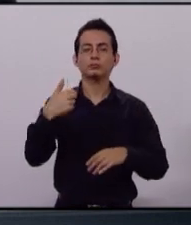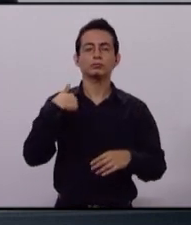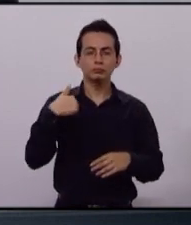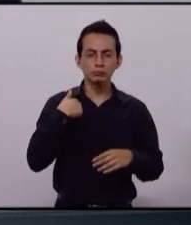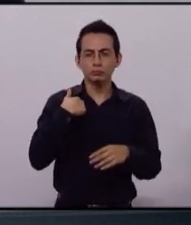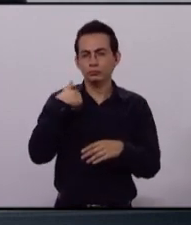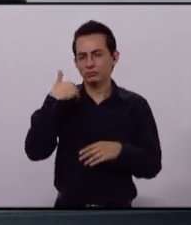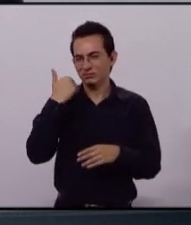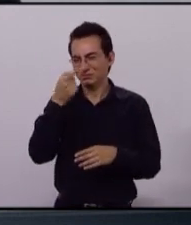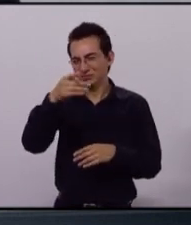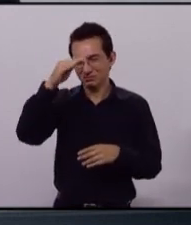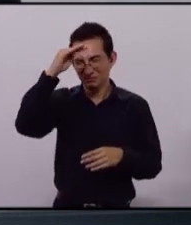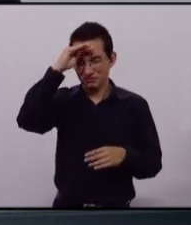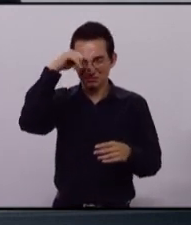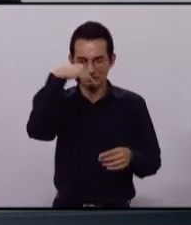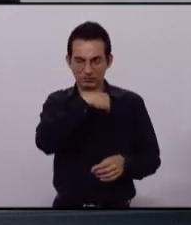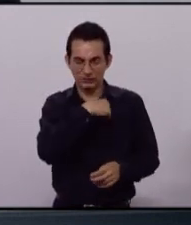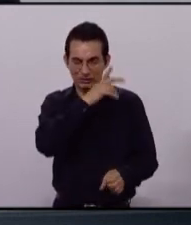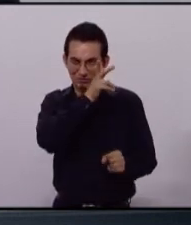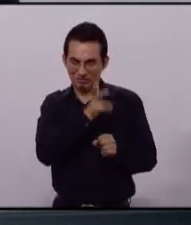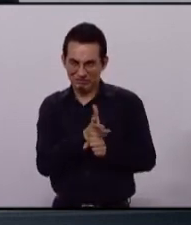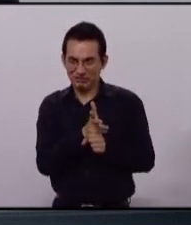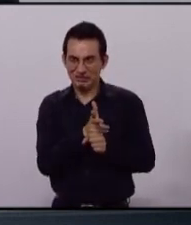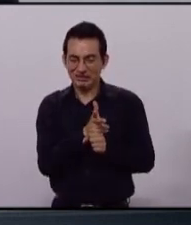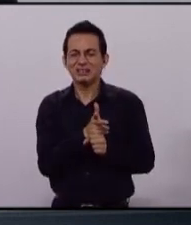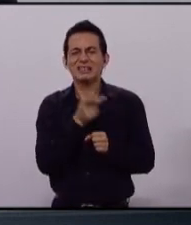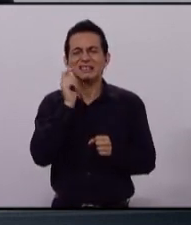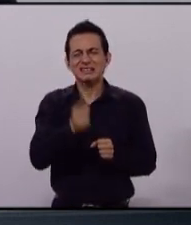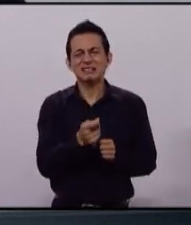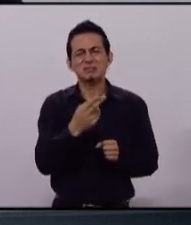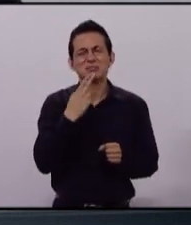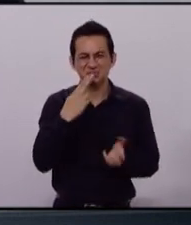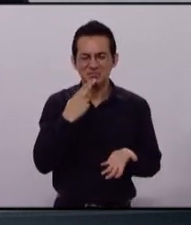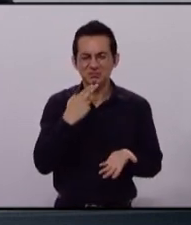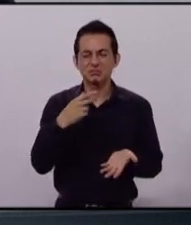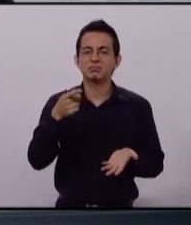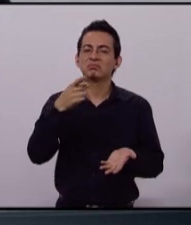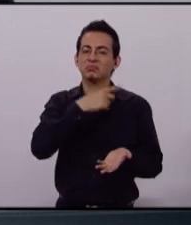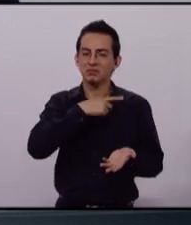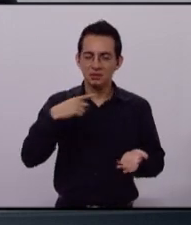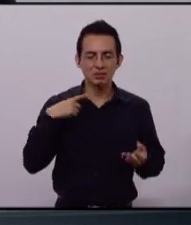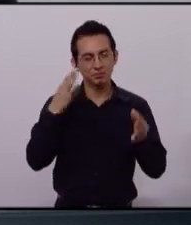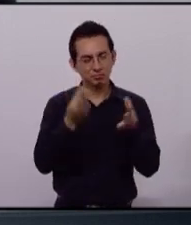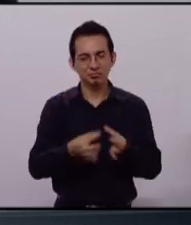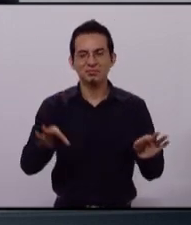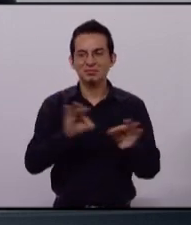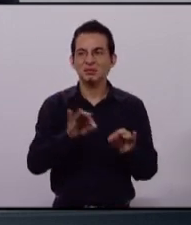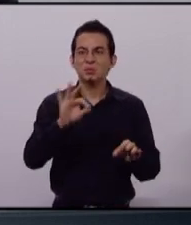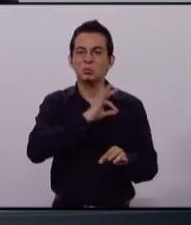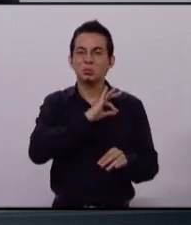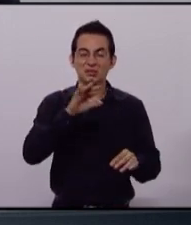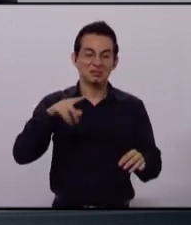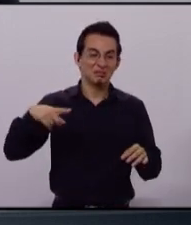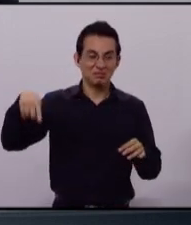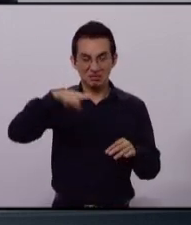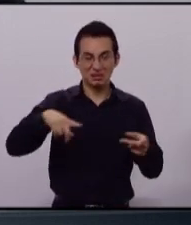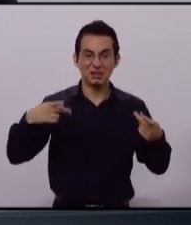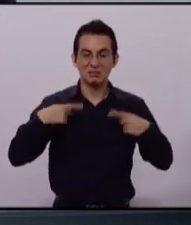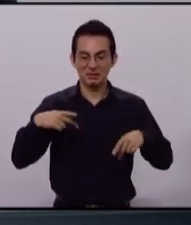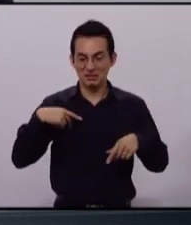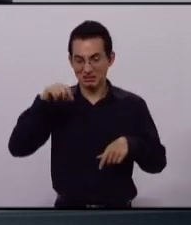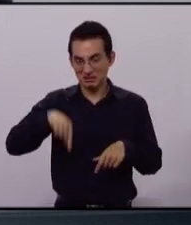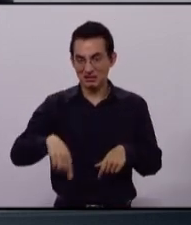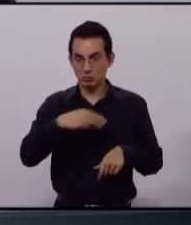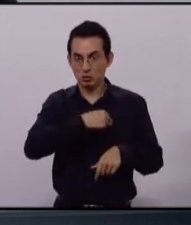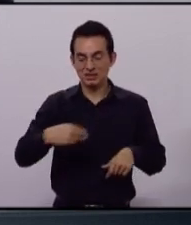lógicamente, no puede servir si la información es obtenida y es manipulada o administrada por el